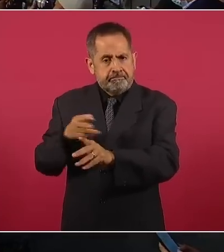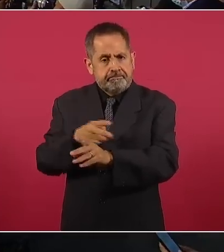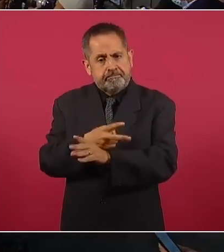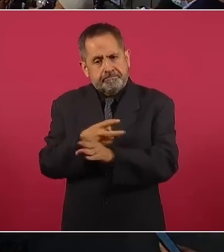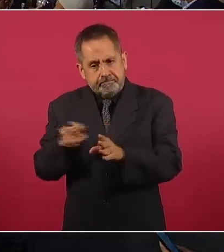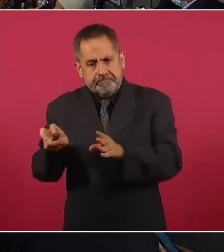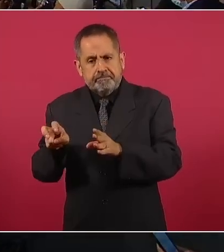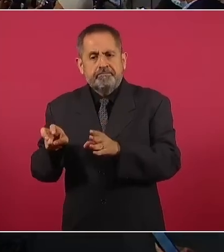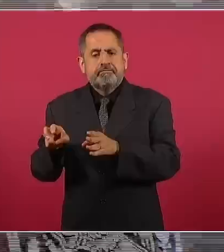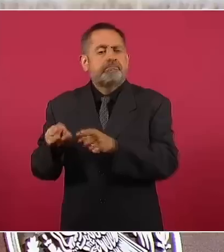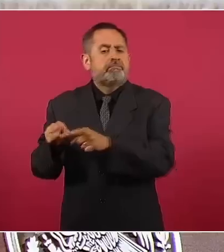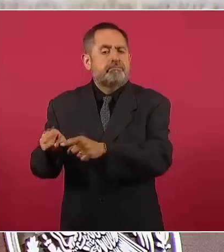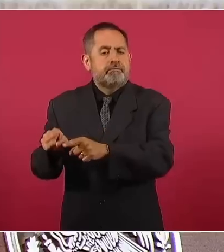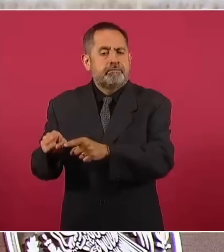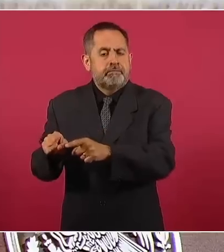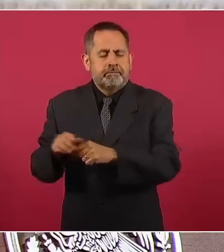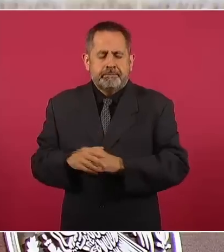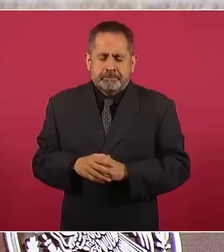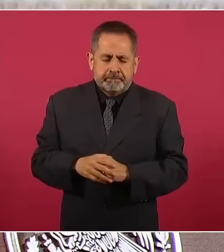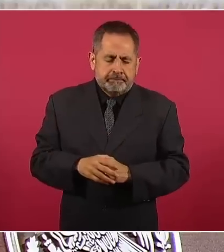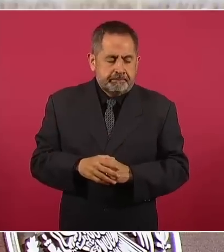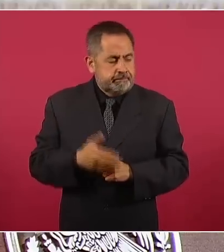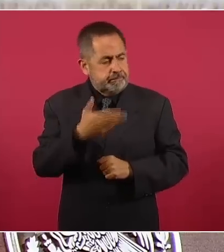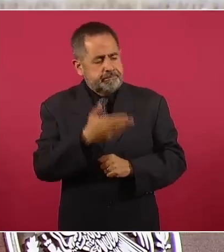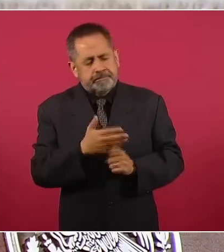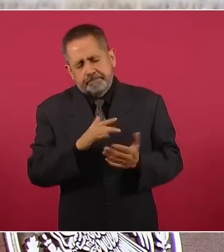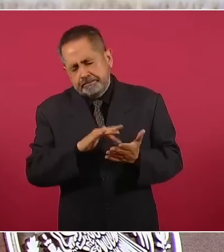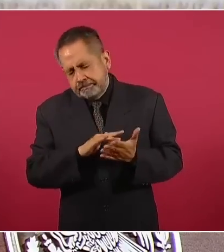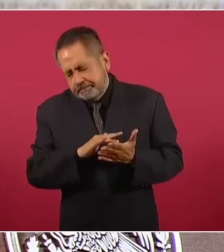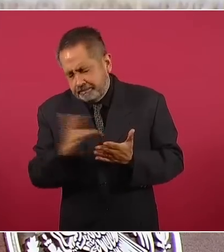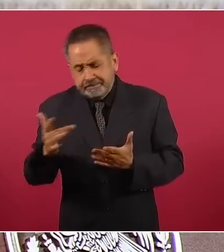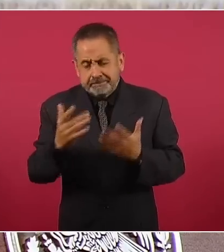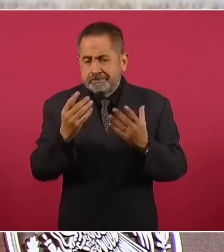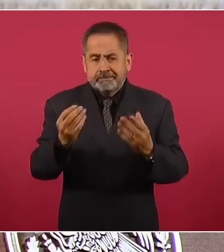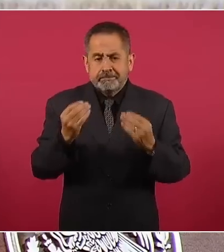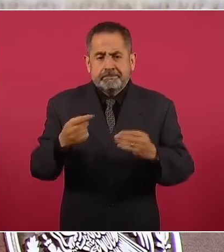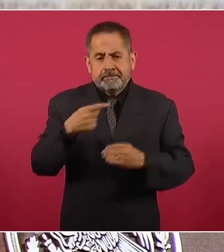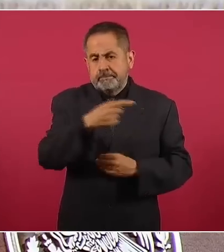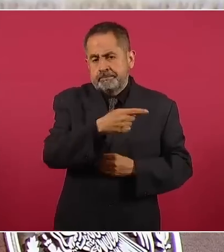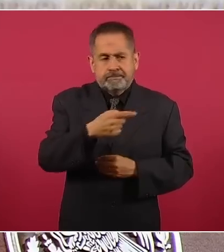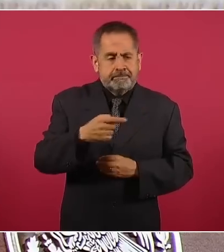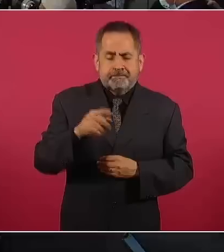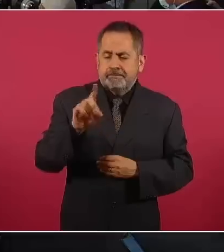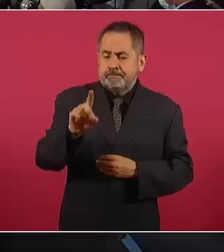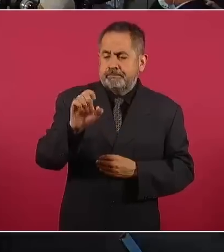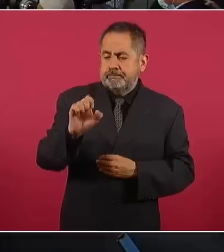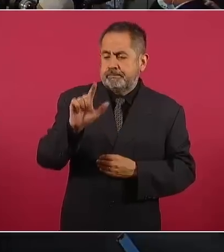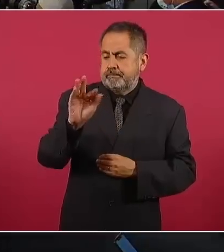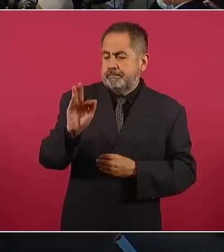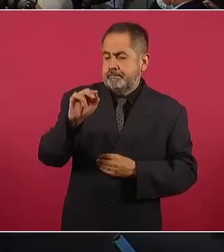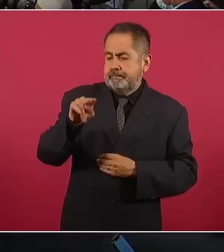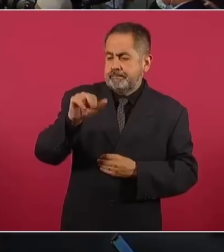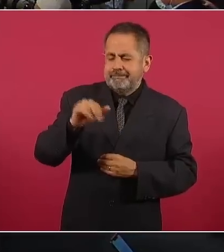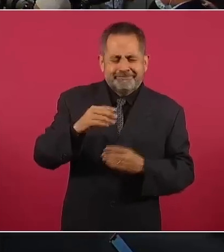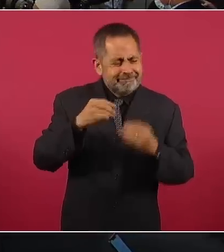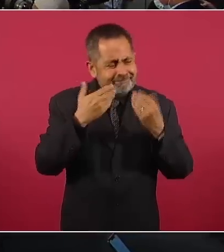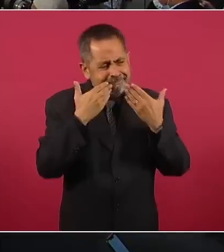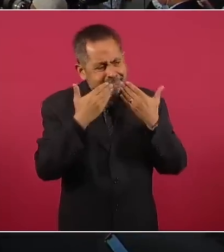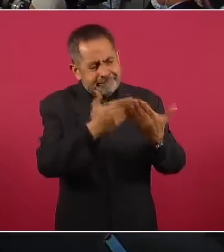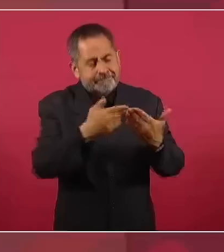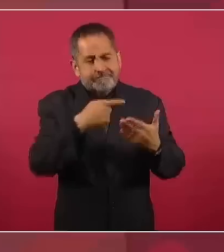Pero le agradecemos mucho a la maestra Delfina por el tiempo que